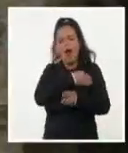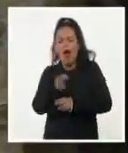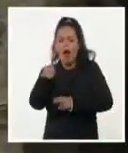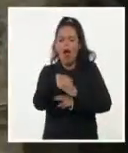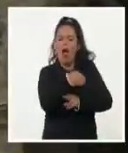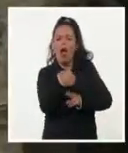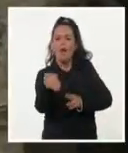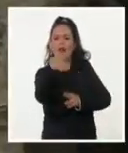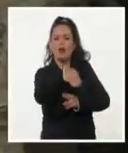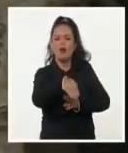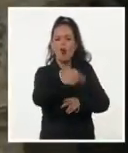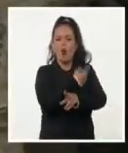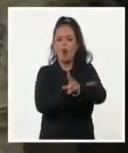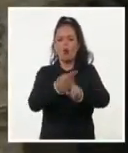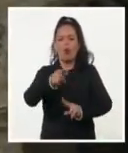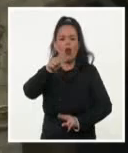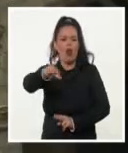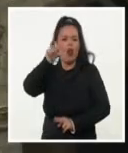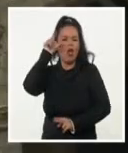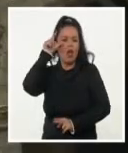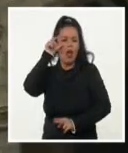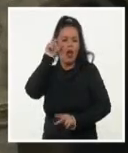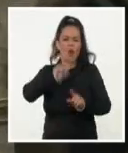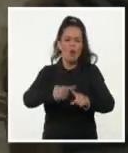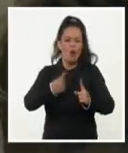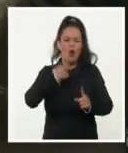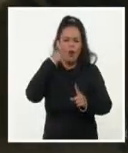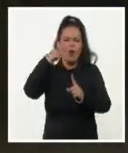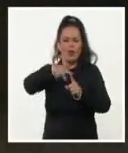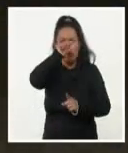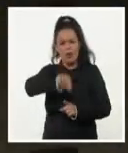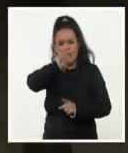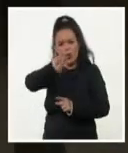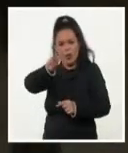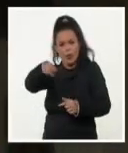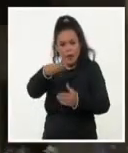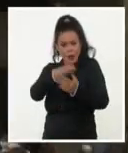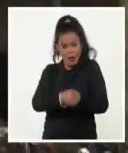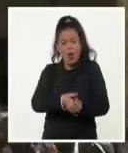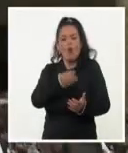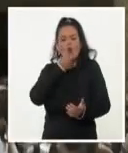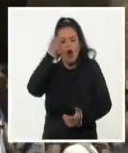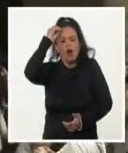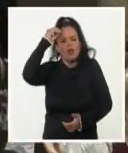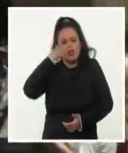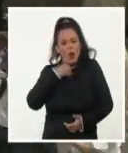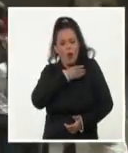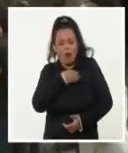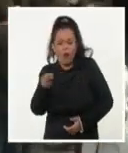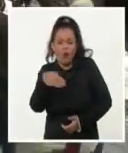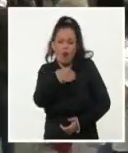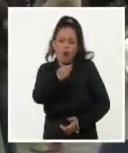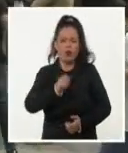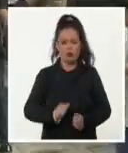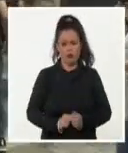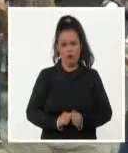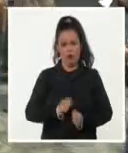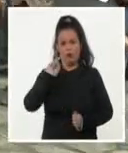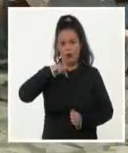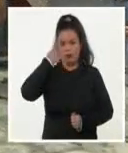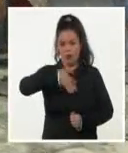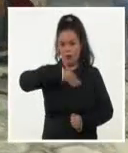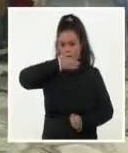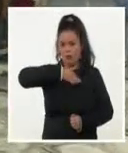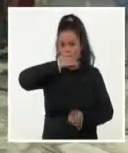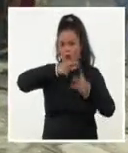las personas con discapacidad puedan acceder al patrimonio cultural. Mañana será la presentación del documental sobre la restauración del